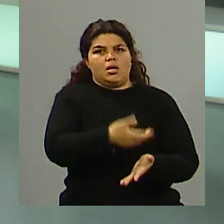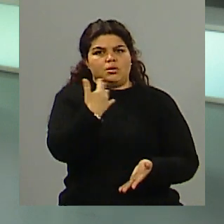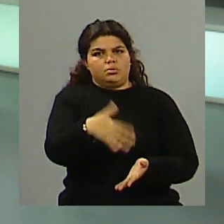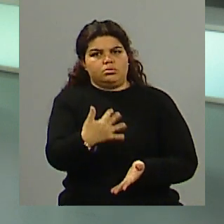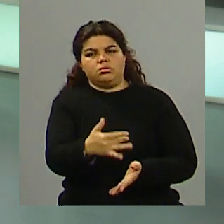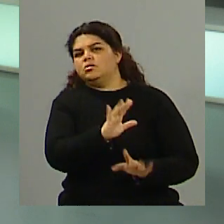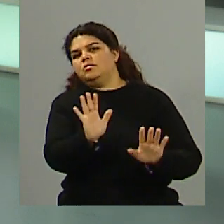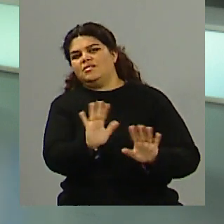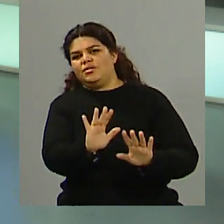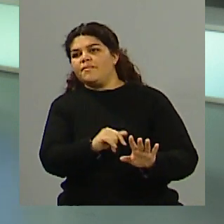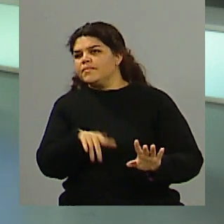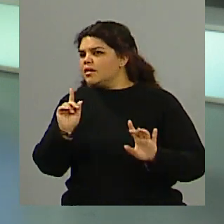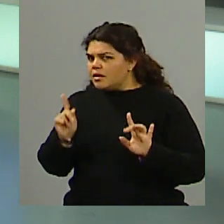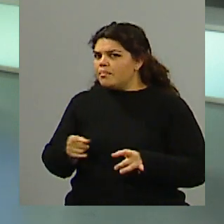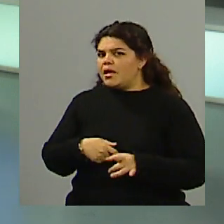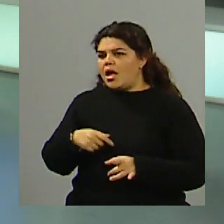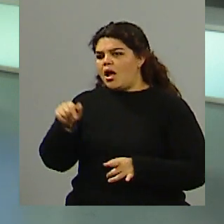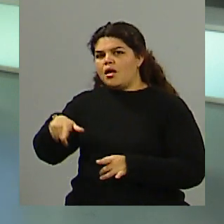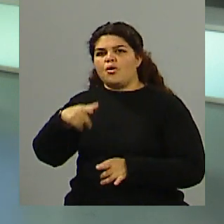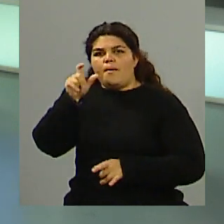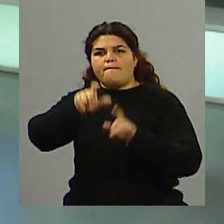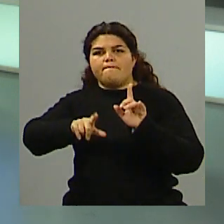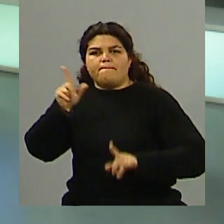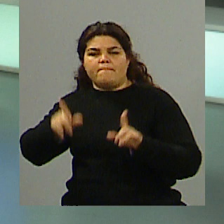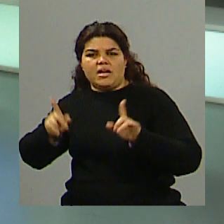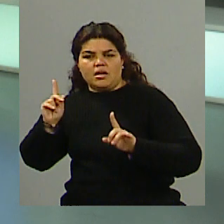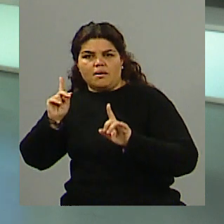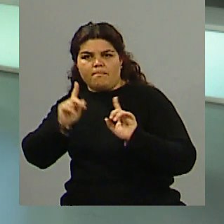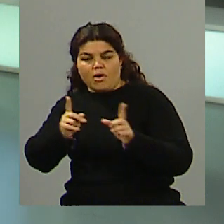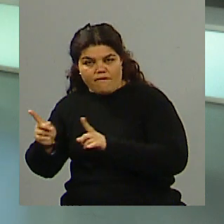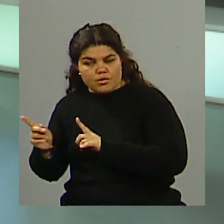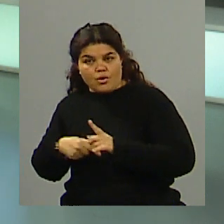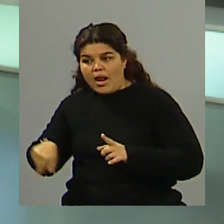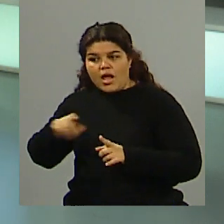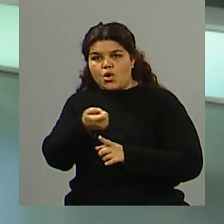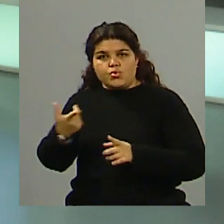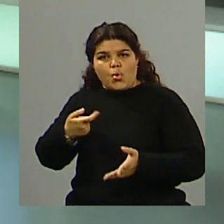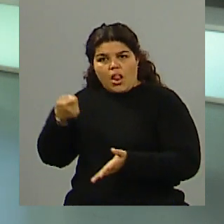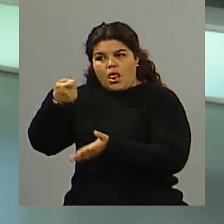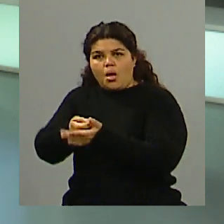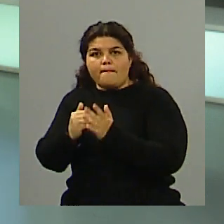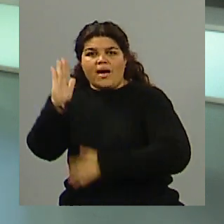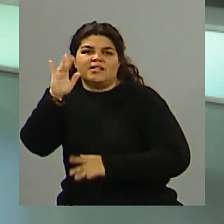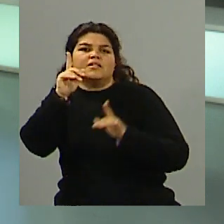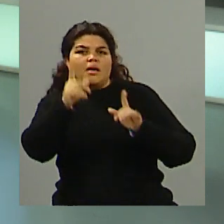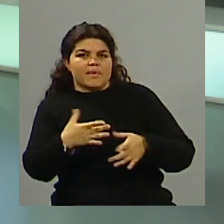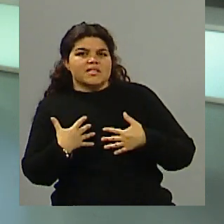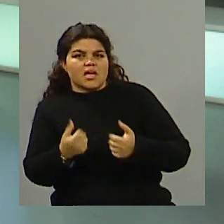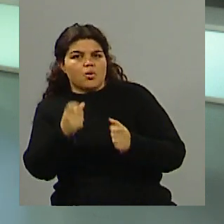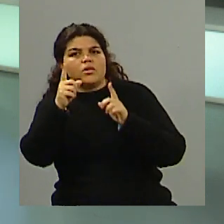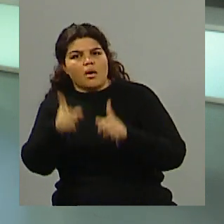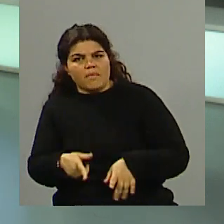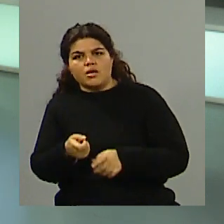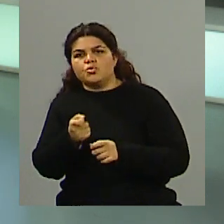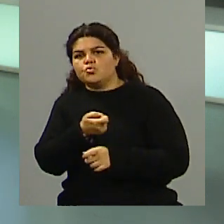Hubo, hubo, esa frase estuvo, hay que pagarle más a los maestros, cobran mal, bueno, lo mismo pasó con salud, con los médicos, el personal de salud. Los